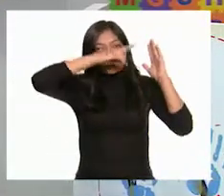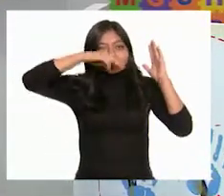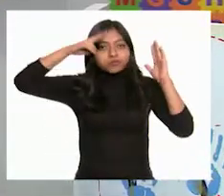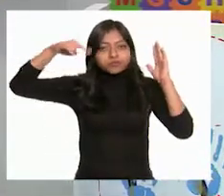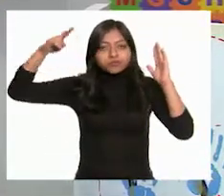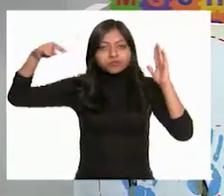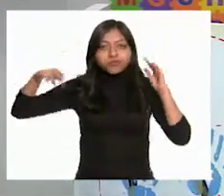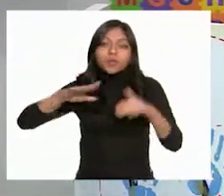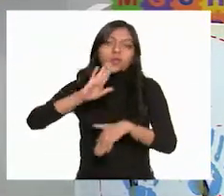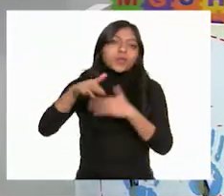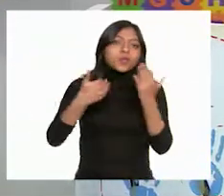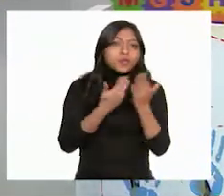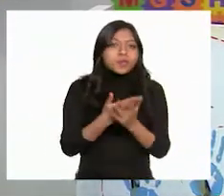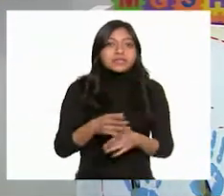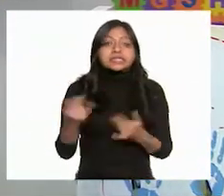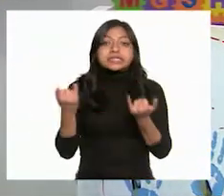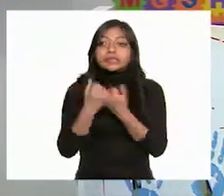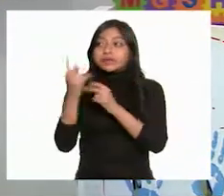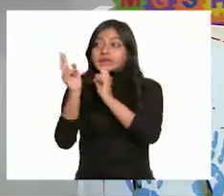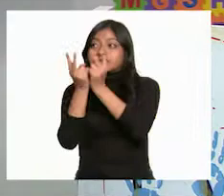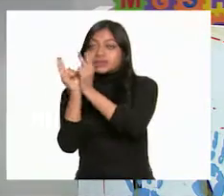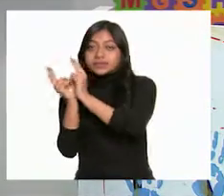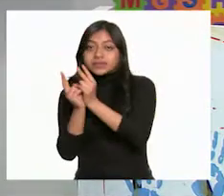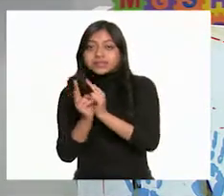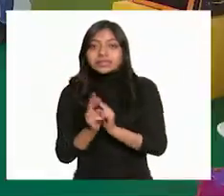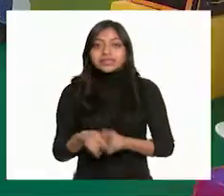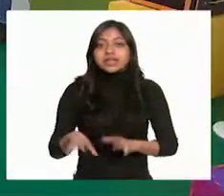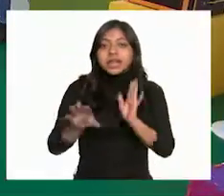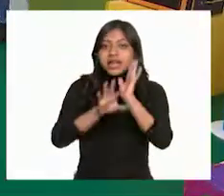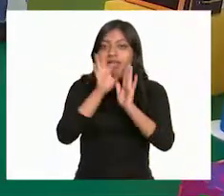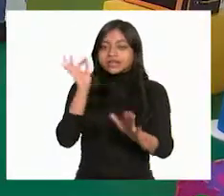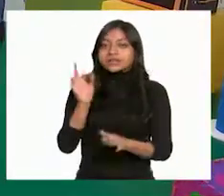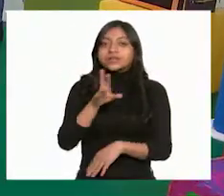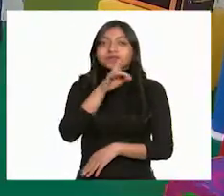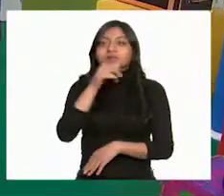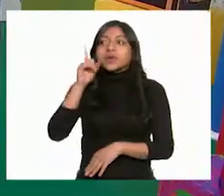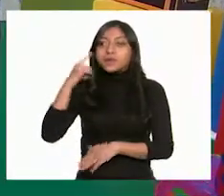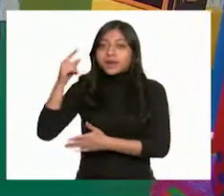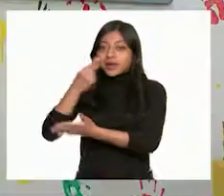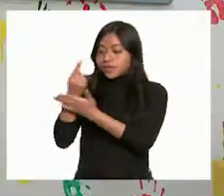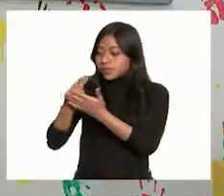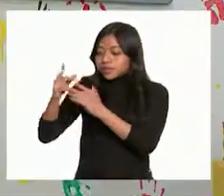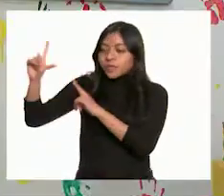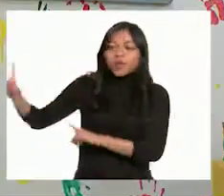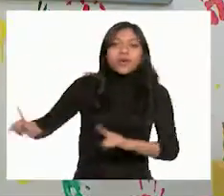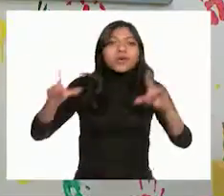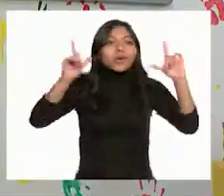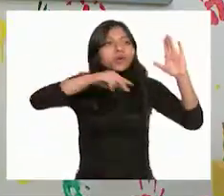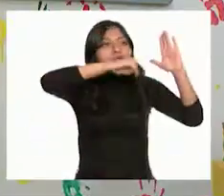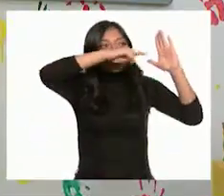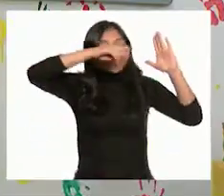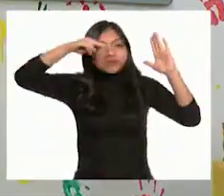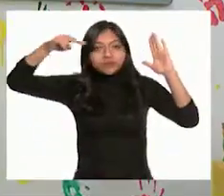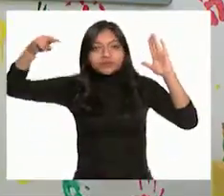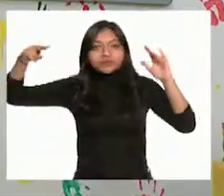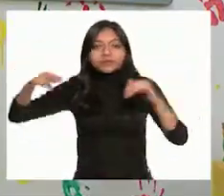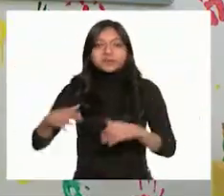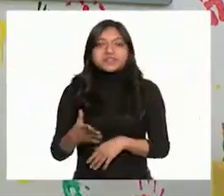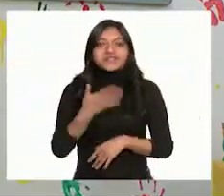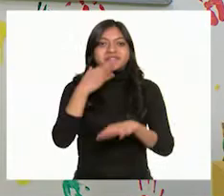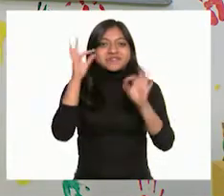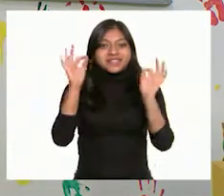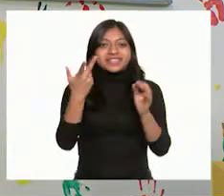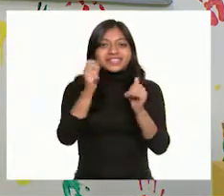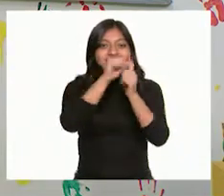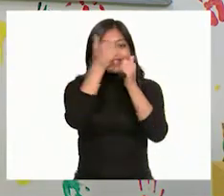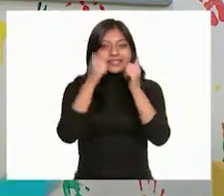puedan hacer propuestas y que las vecinas y vecinos elijan la mejor. ¡Excelente! Y una propuesta artística. ¡Excelente respuesta!